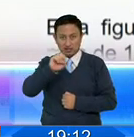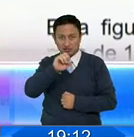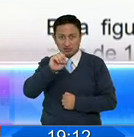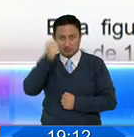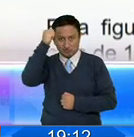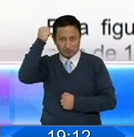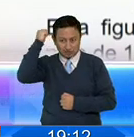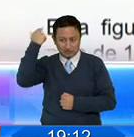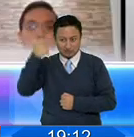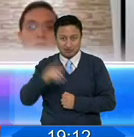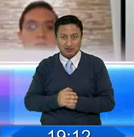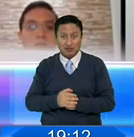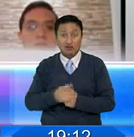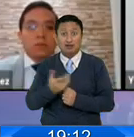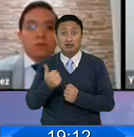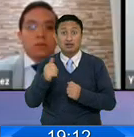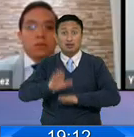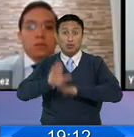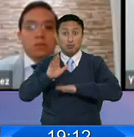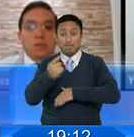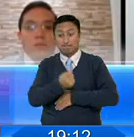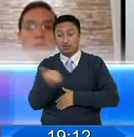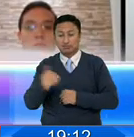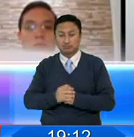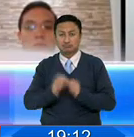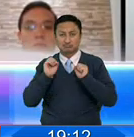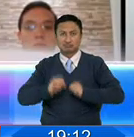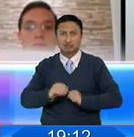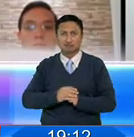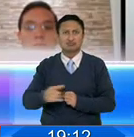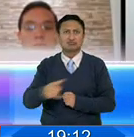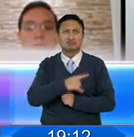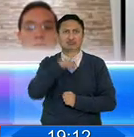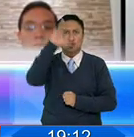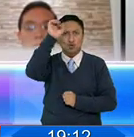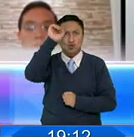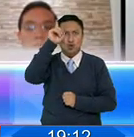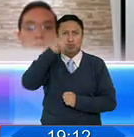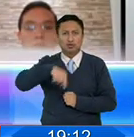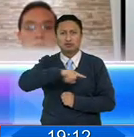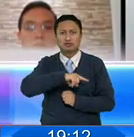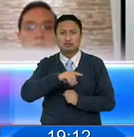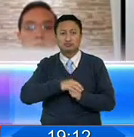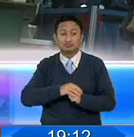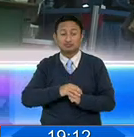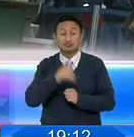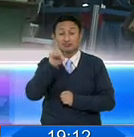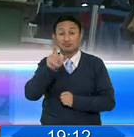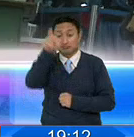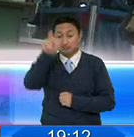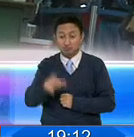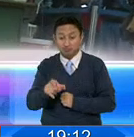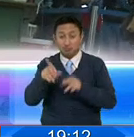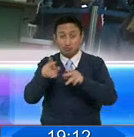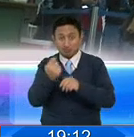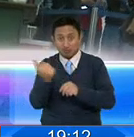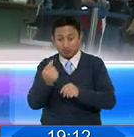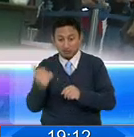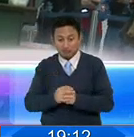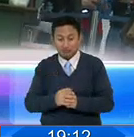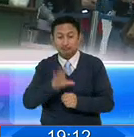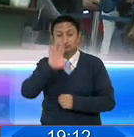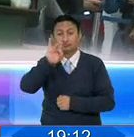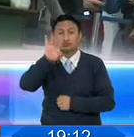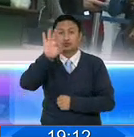partidas. También detalló los criterios con los que se considerarán las partidas a suprimir y dijo que hay 893